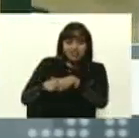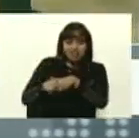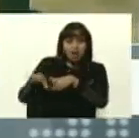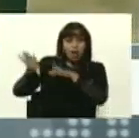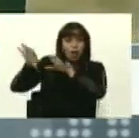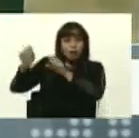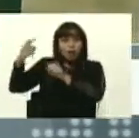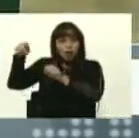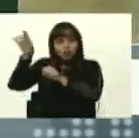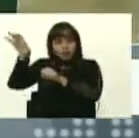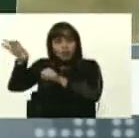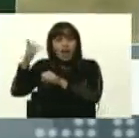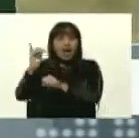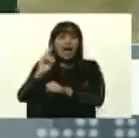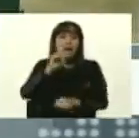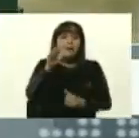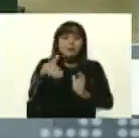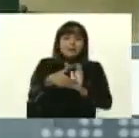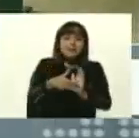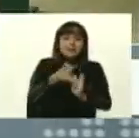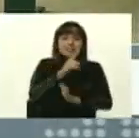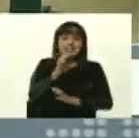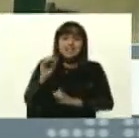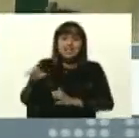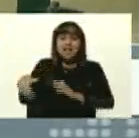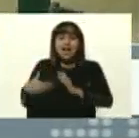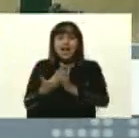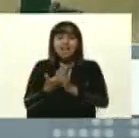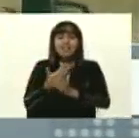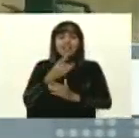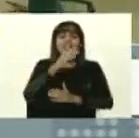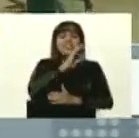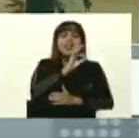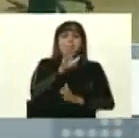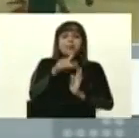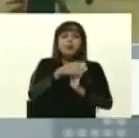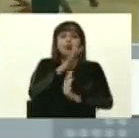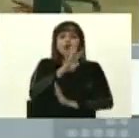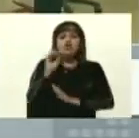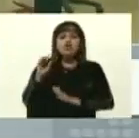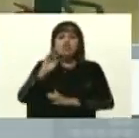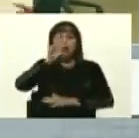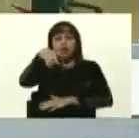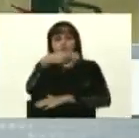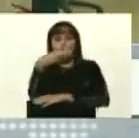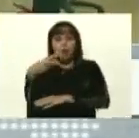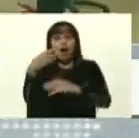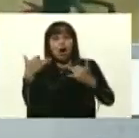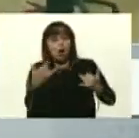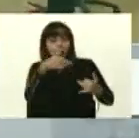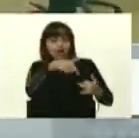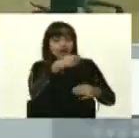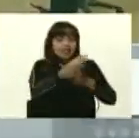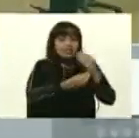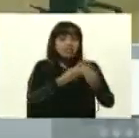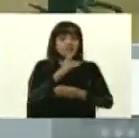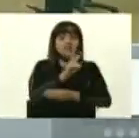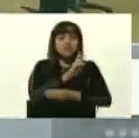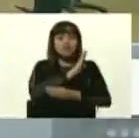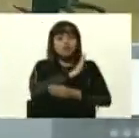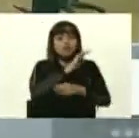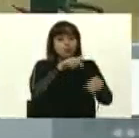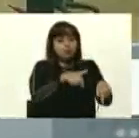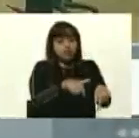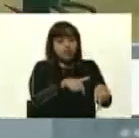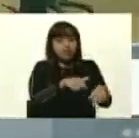está entre 2.100 y 3.400 euros, aquí lo podemos ver, producirla acá, acá